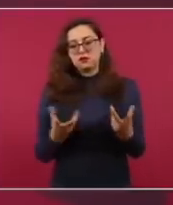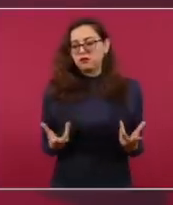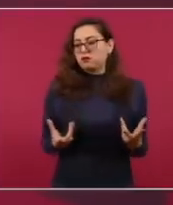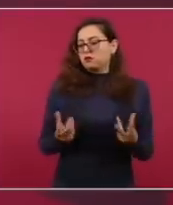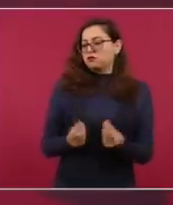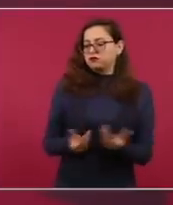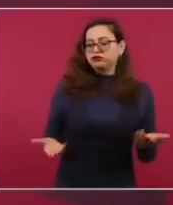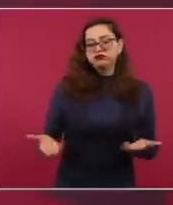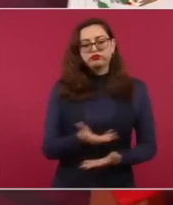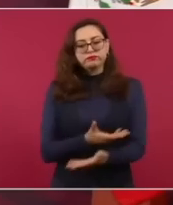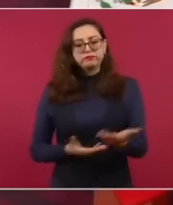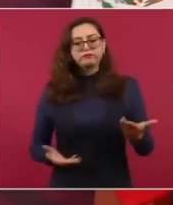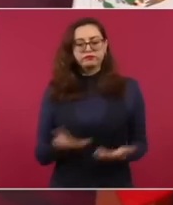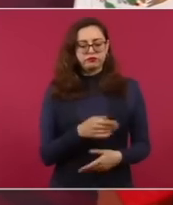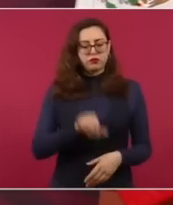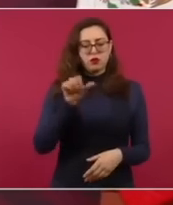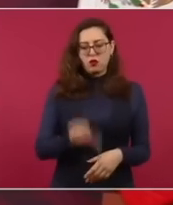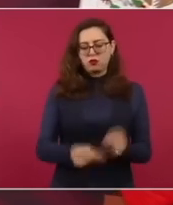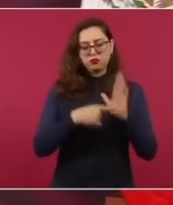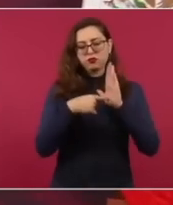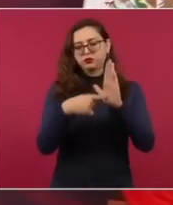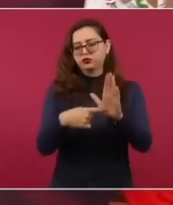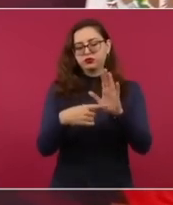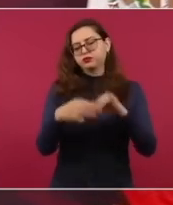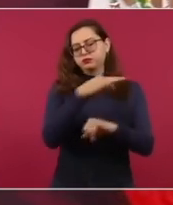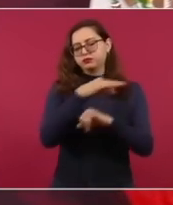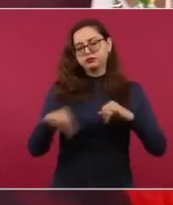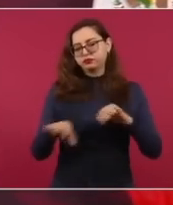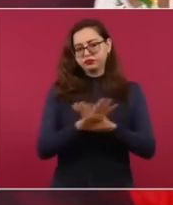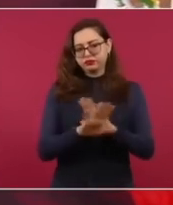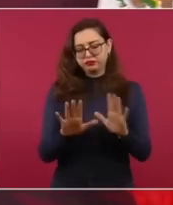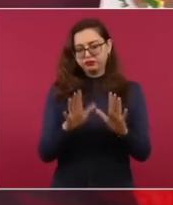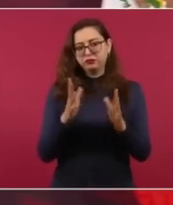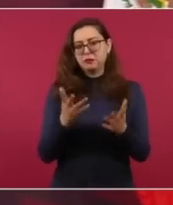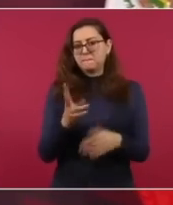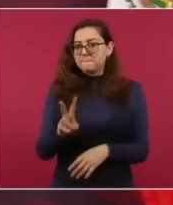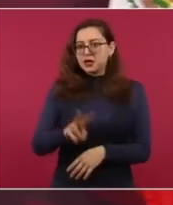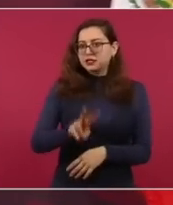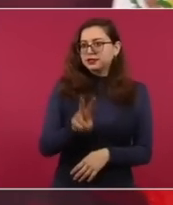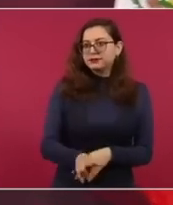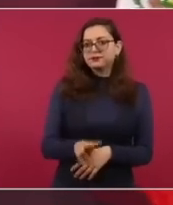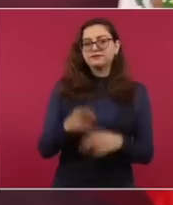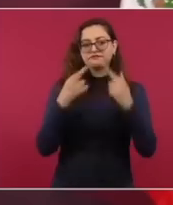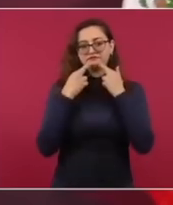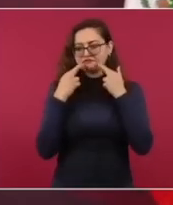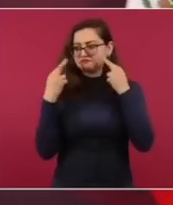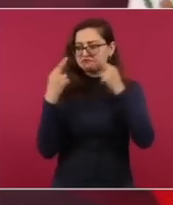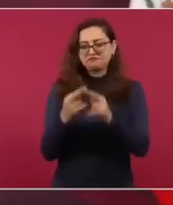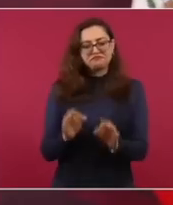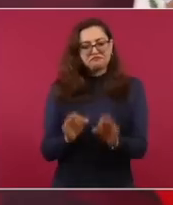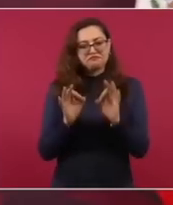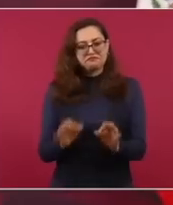reunión tanto en lo bilateral como